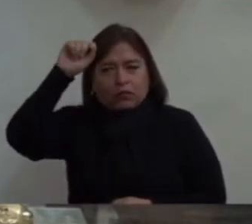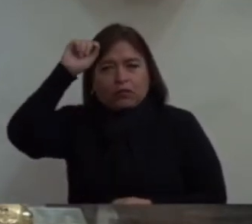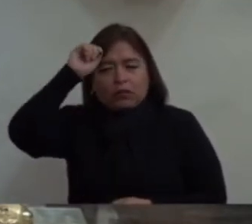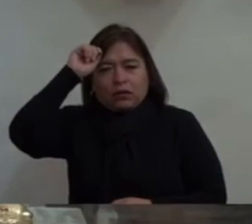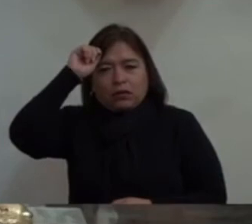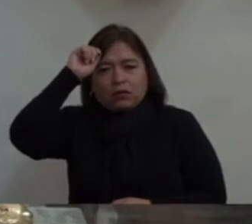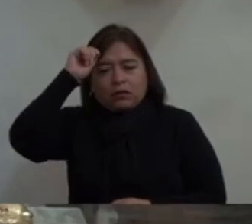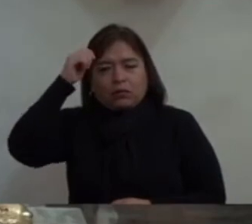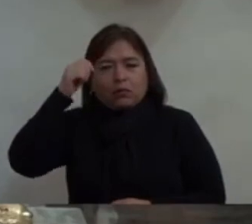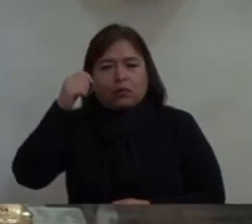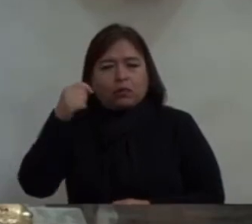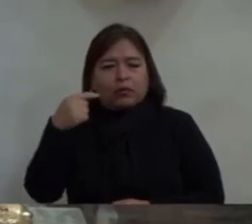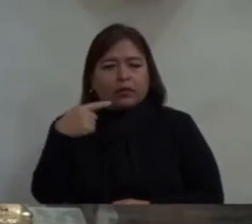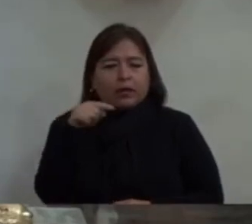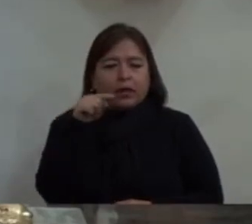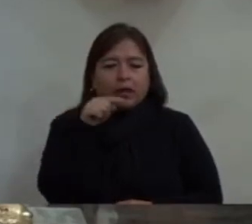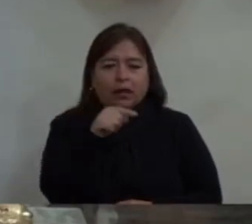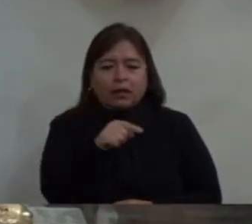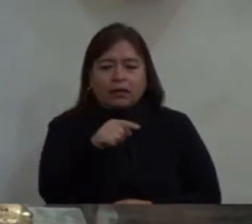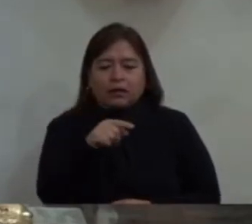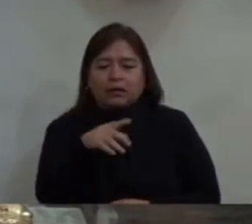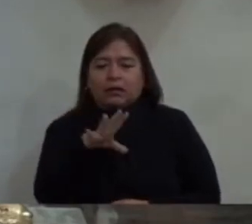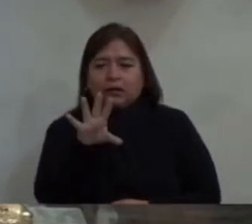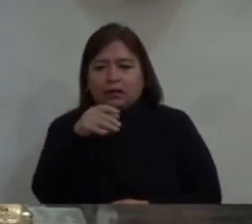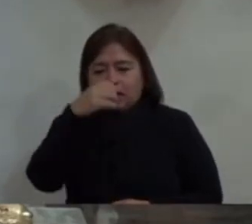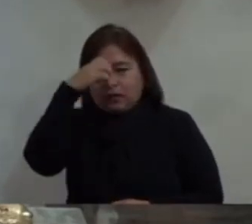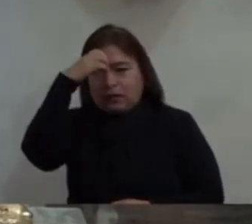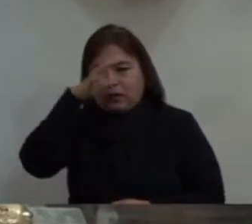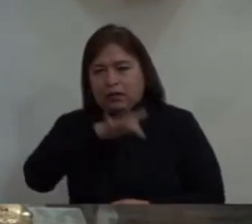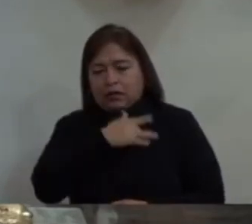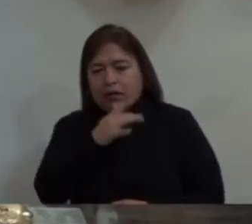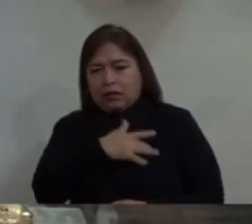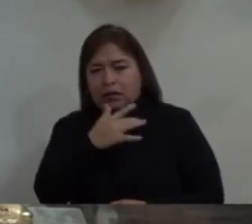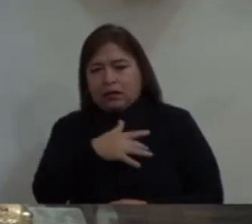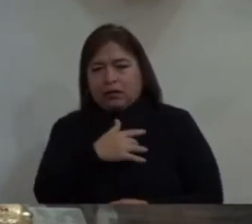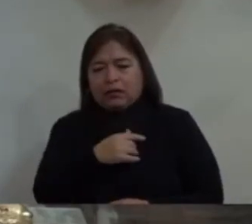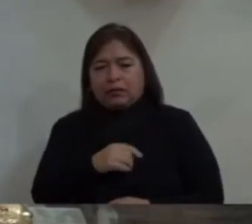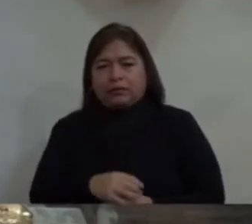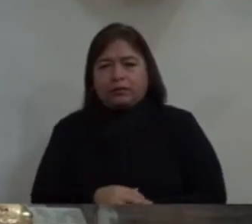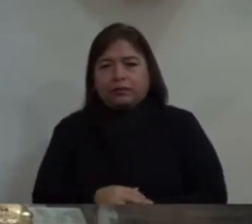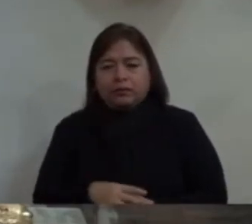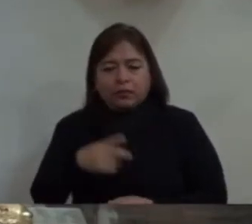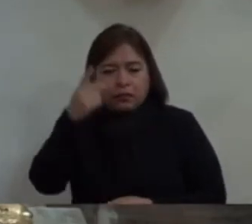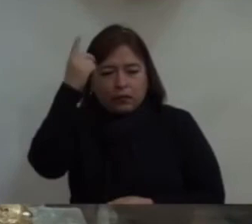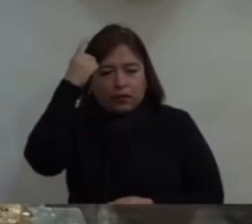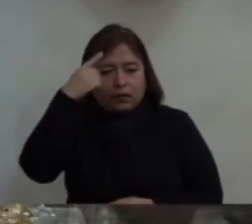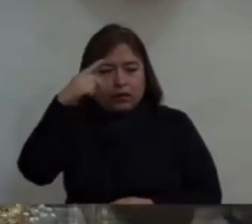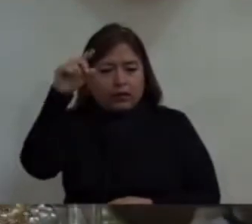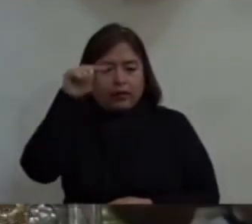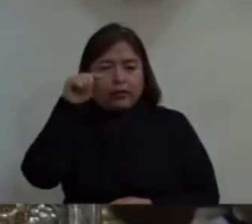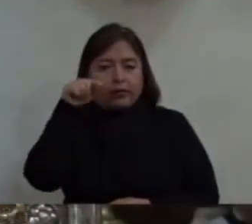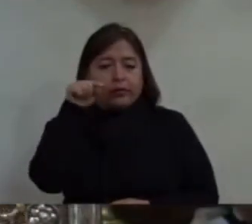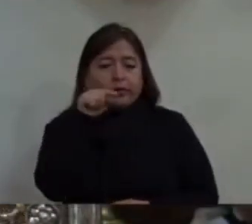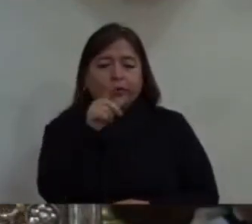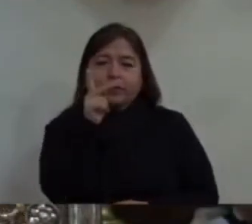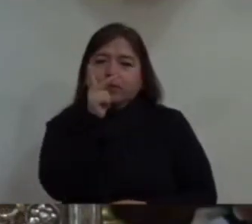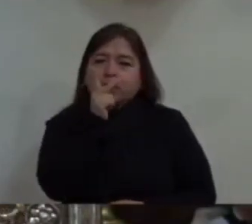el bautismo te hace experimentar, te hace saber que Dios es tu Padre,